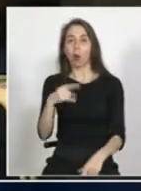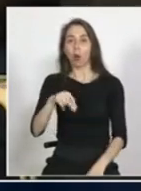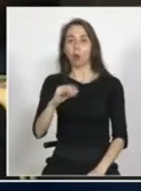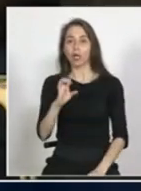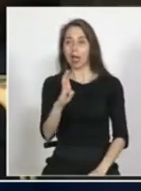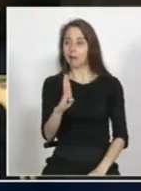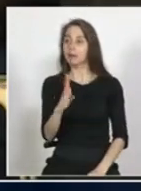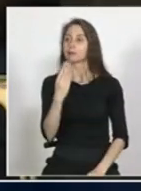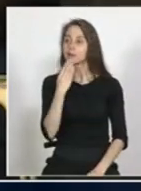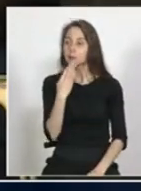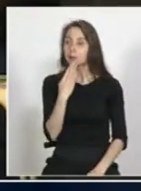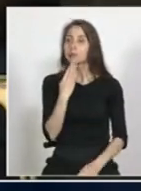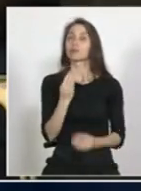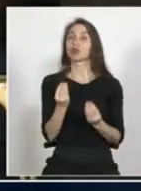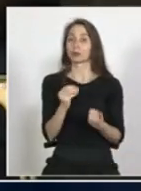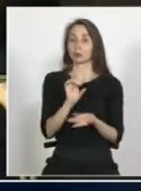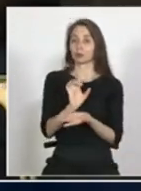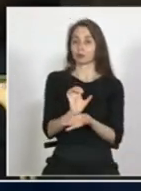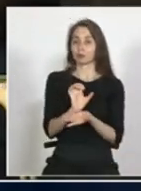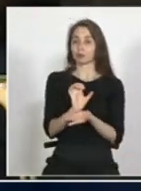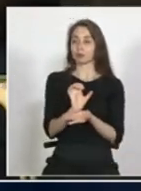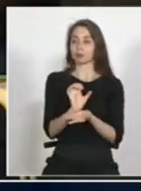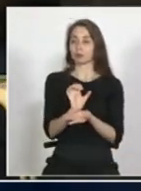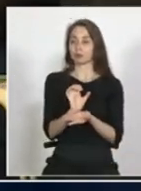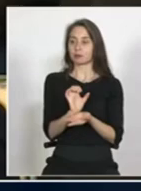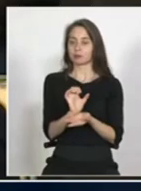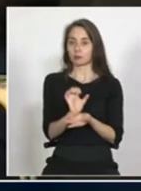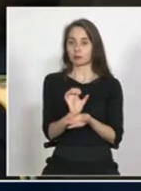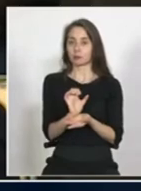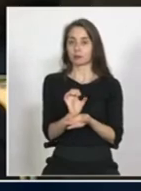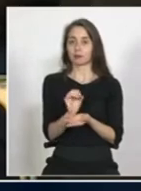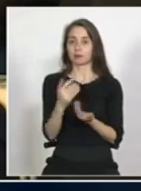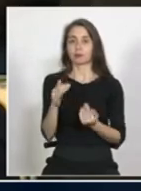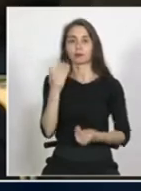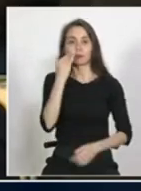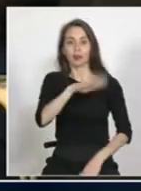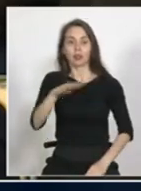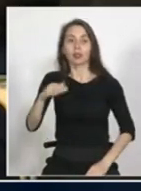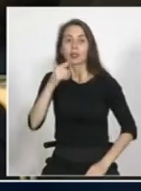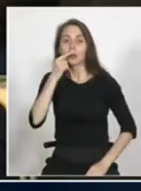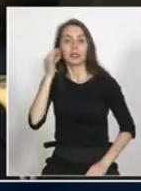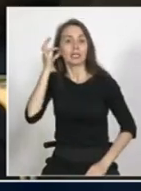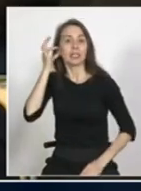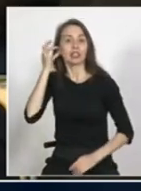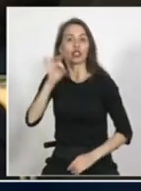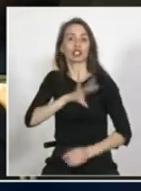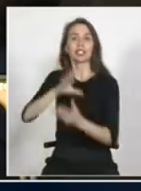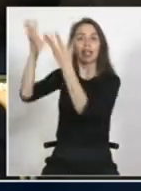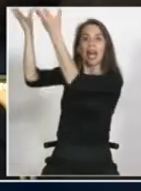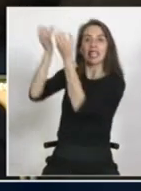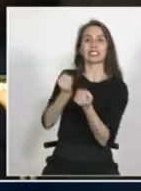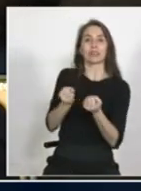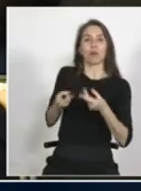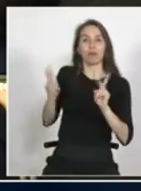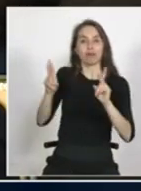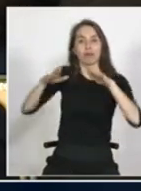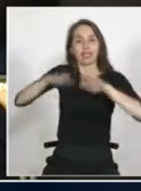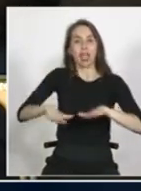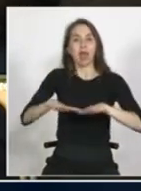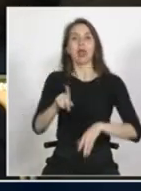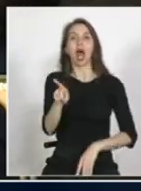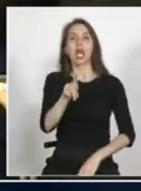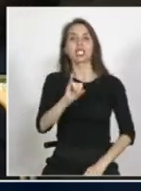también cómo se hace cargo el Estado por ejemplo ahora recibimos niñas y niños sirios ¿cierto? salió la prensa no es un grupo